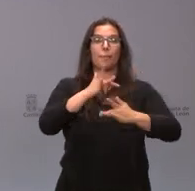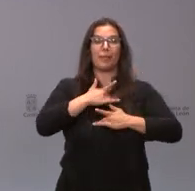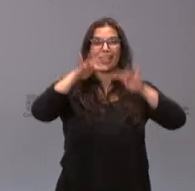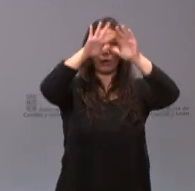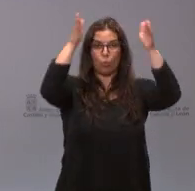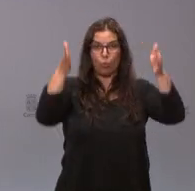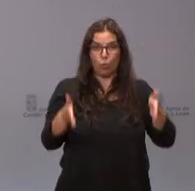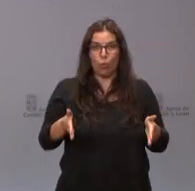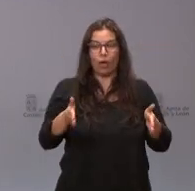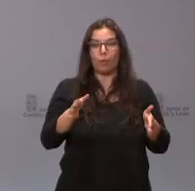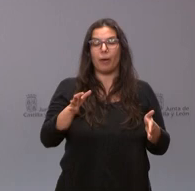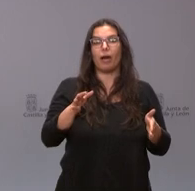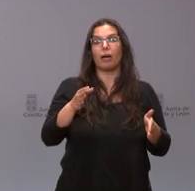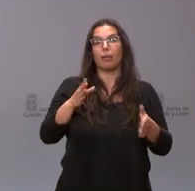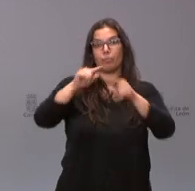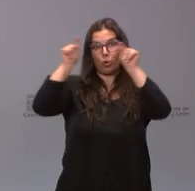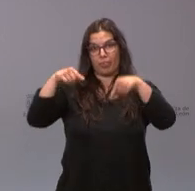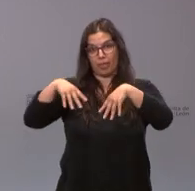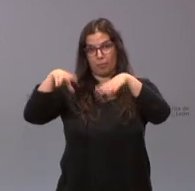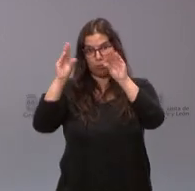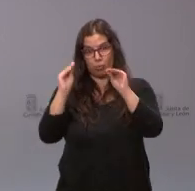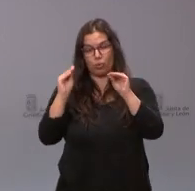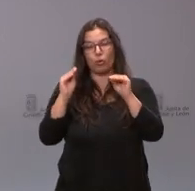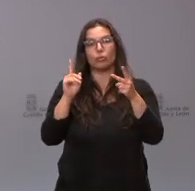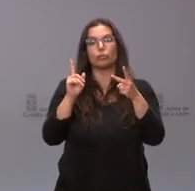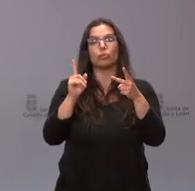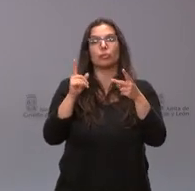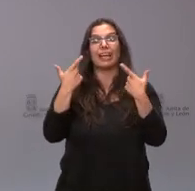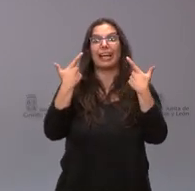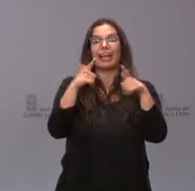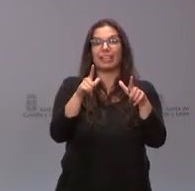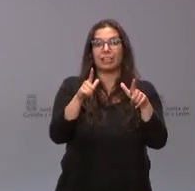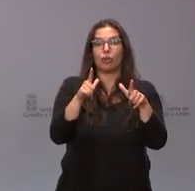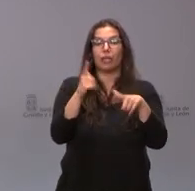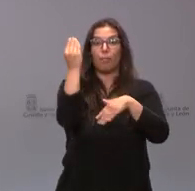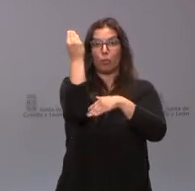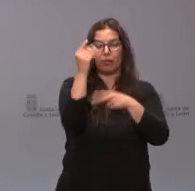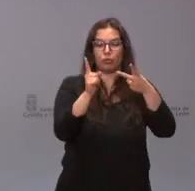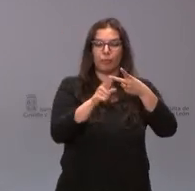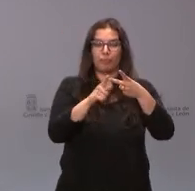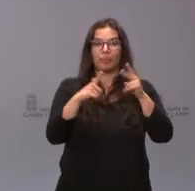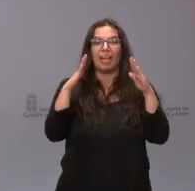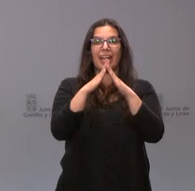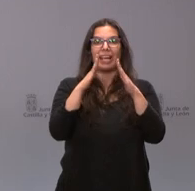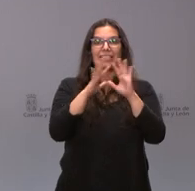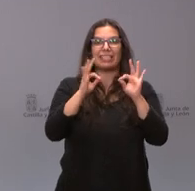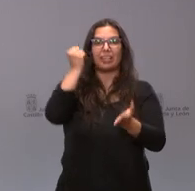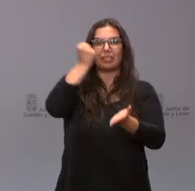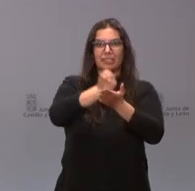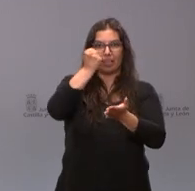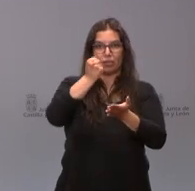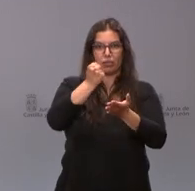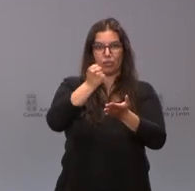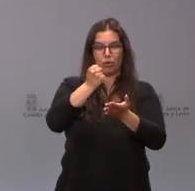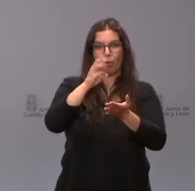de Ontangas, en Burgos, bien de interés cultural con categoría de monumento, la Casa del Sello de Paños,